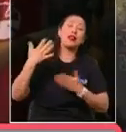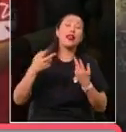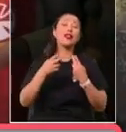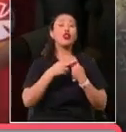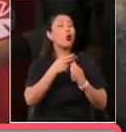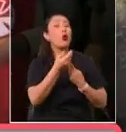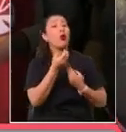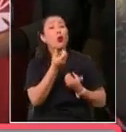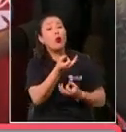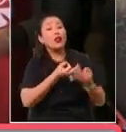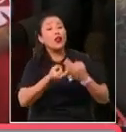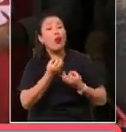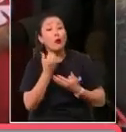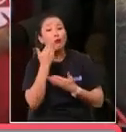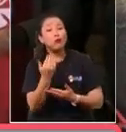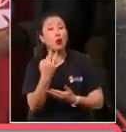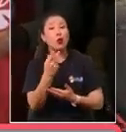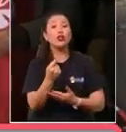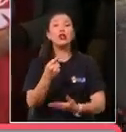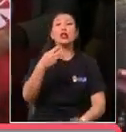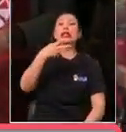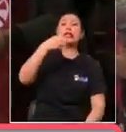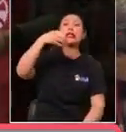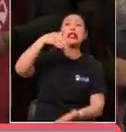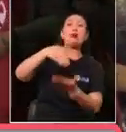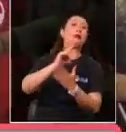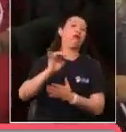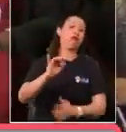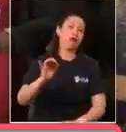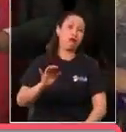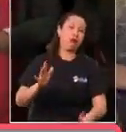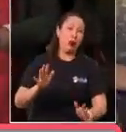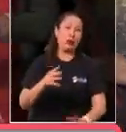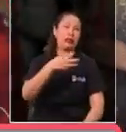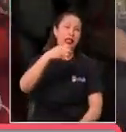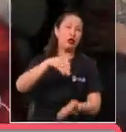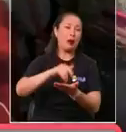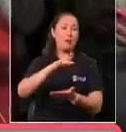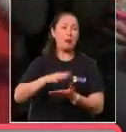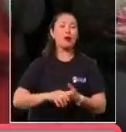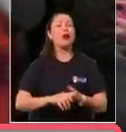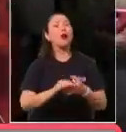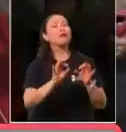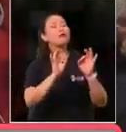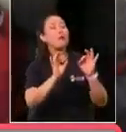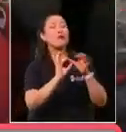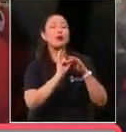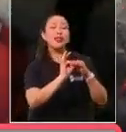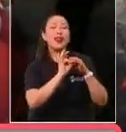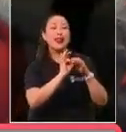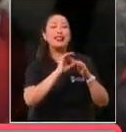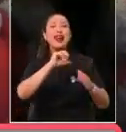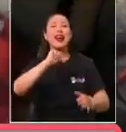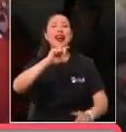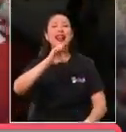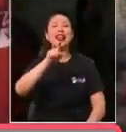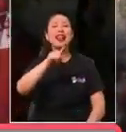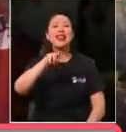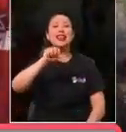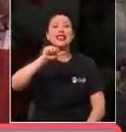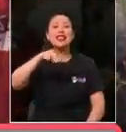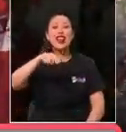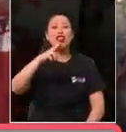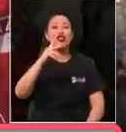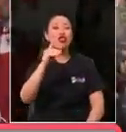donación? Cuéntenos. 300 y fracción. 300 y fracción. Excelente, muchas gracias, Alessandro. Muchísimas gracias